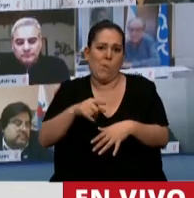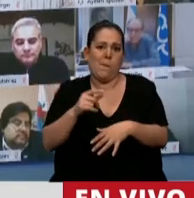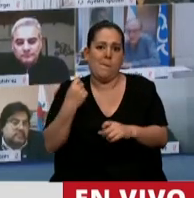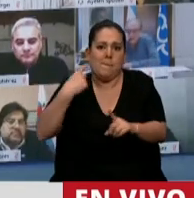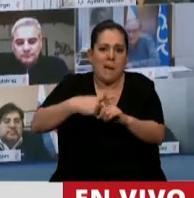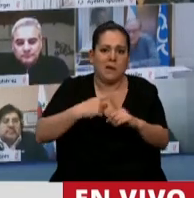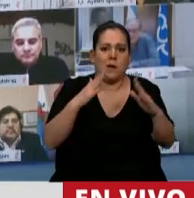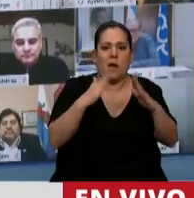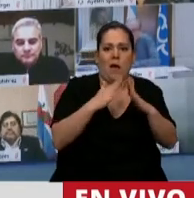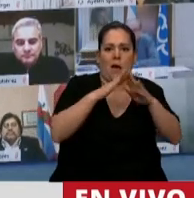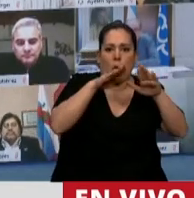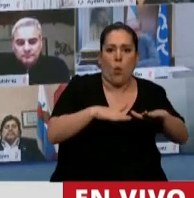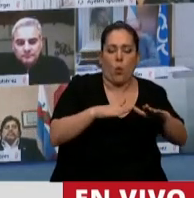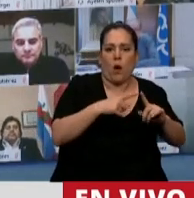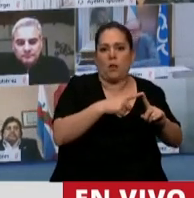cuareterna.